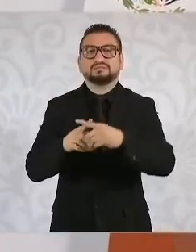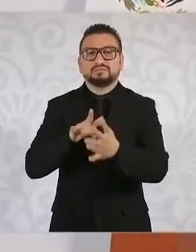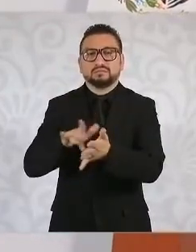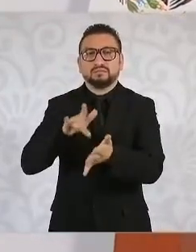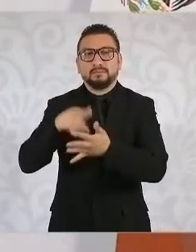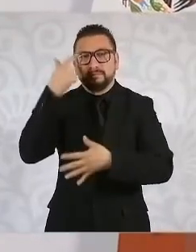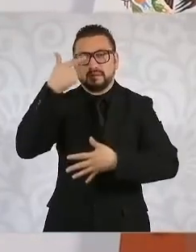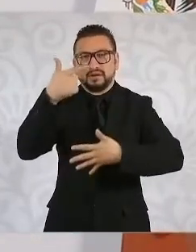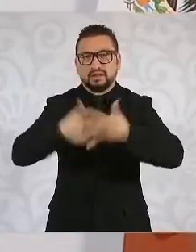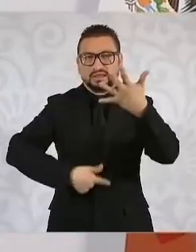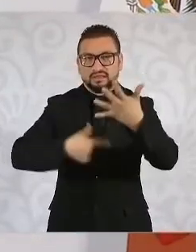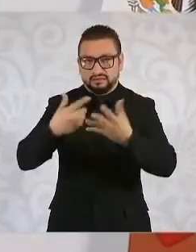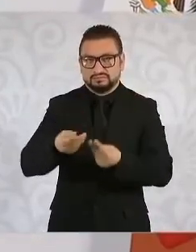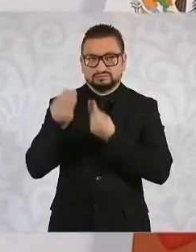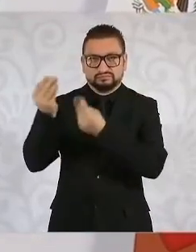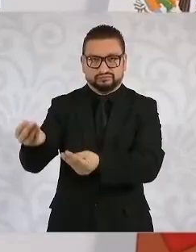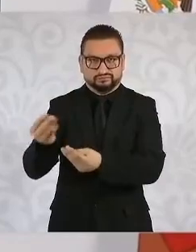listas.